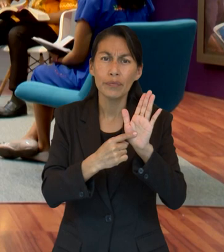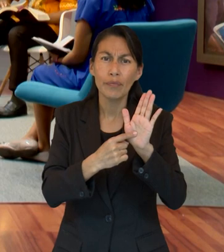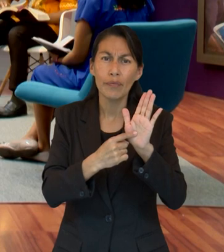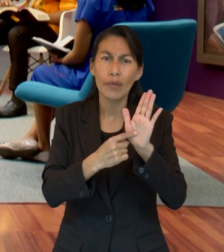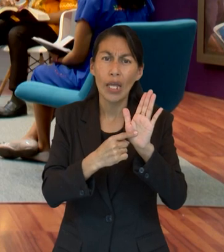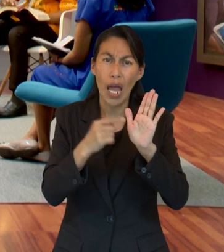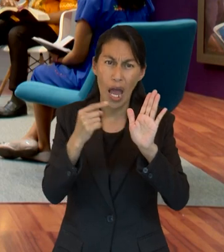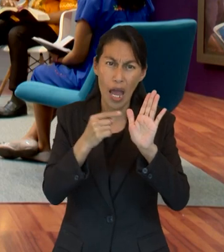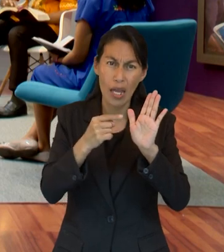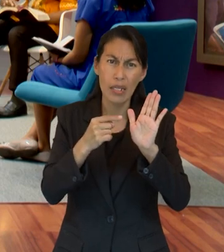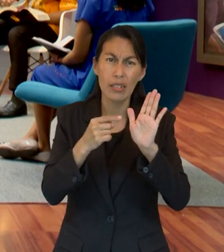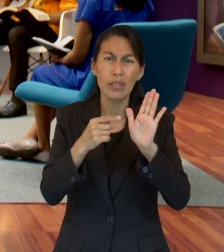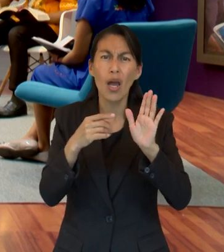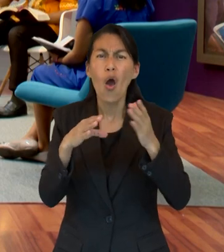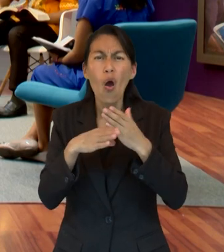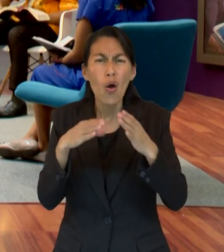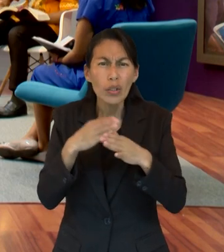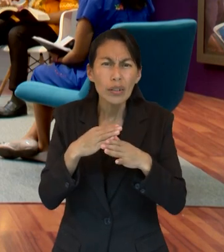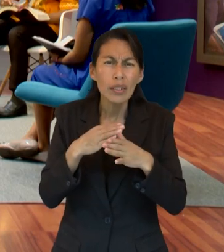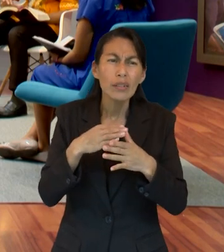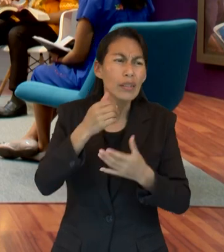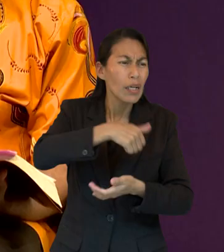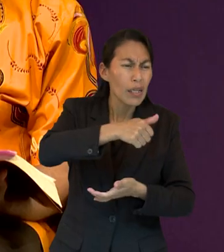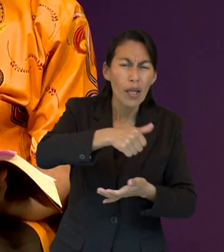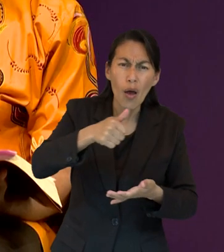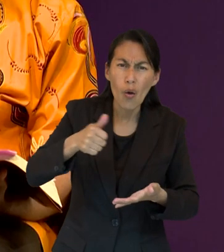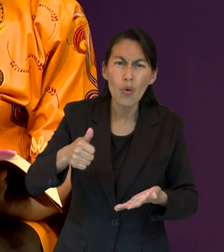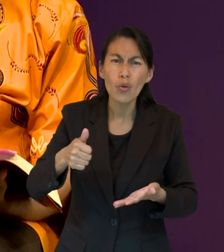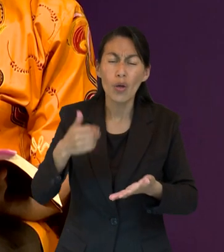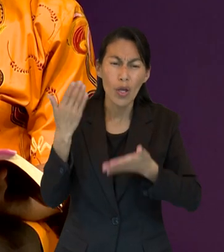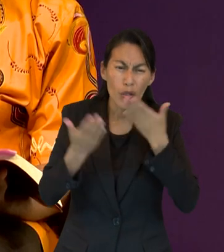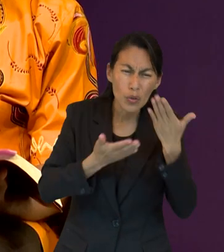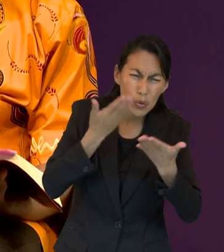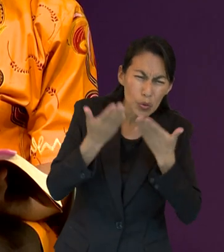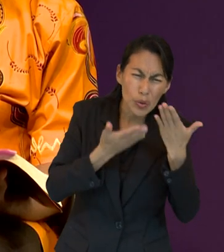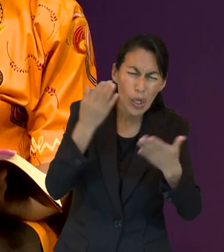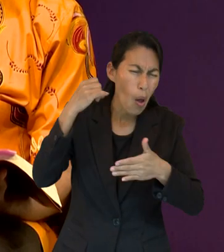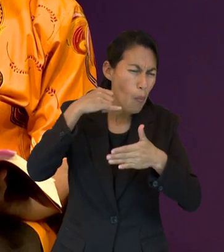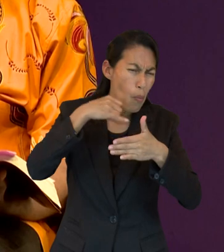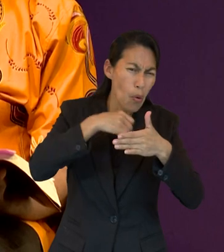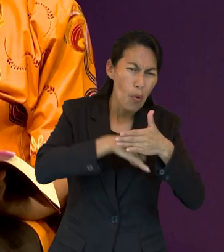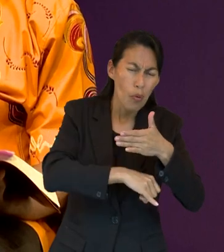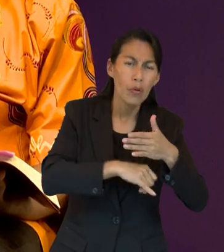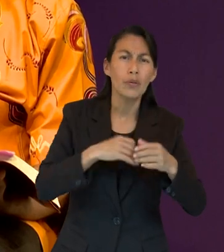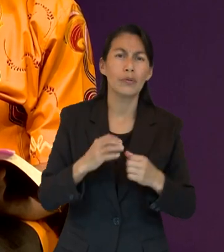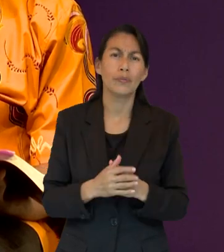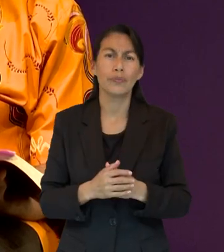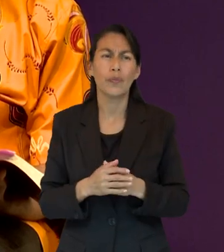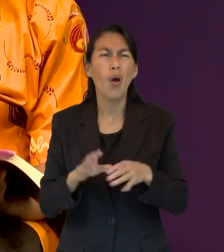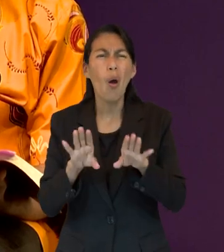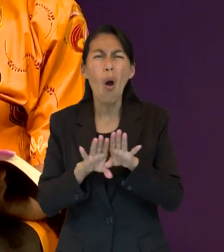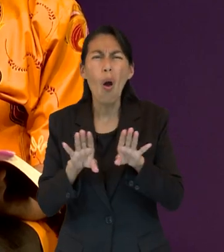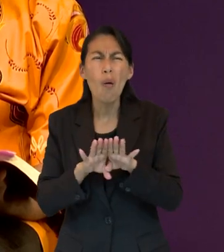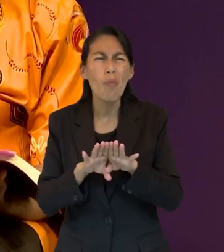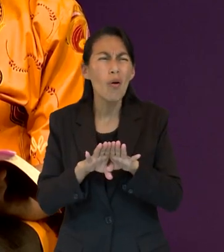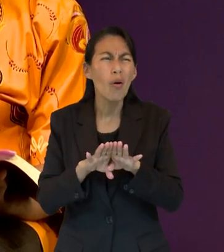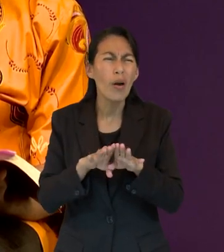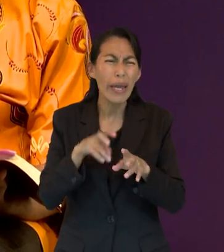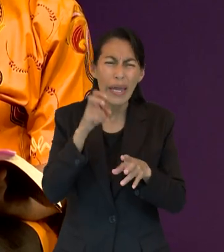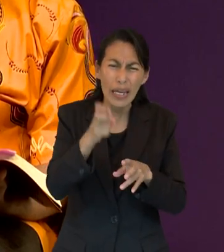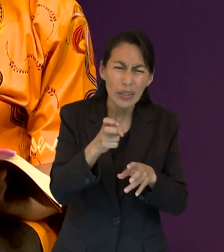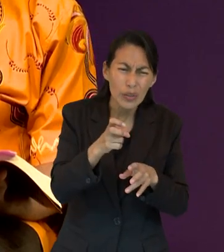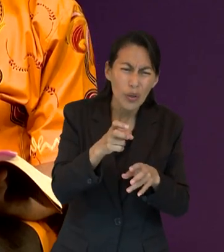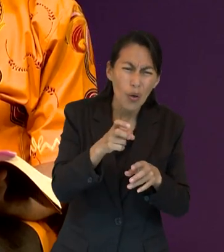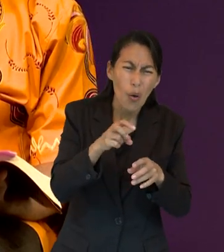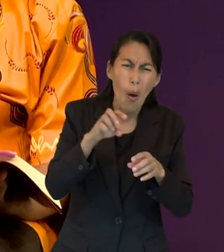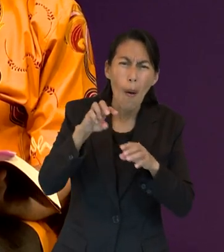capítulo. Y hay muchos detalles que nosotros podemos estudiar más a fondo sobre cómo